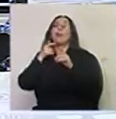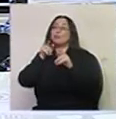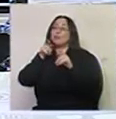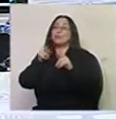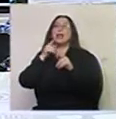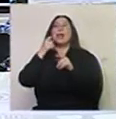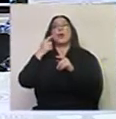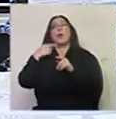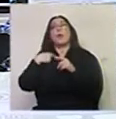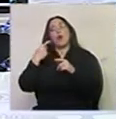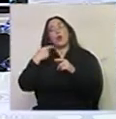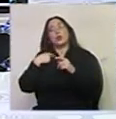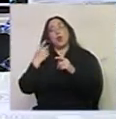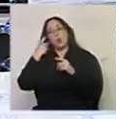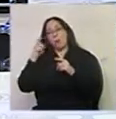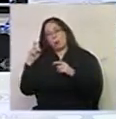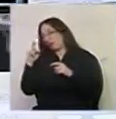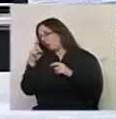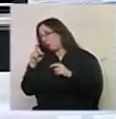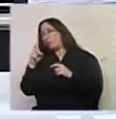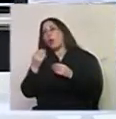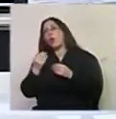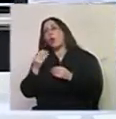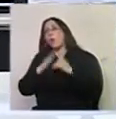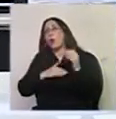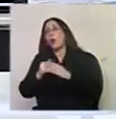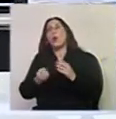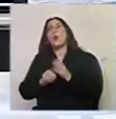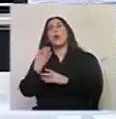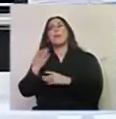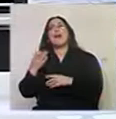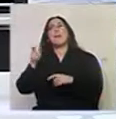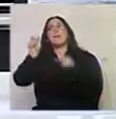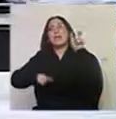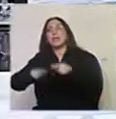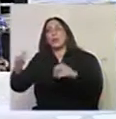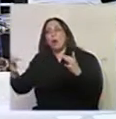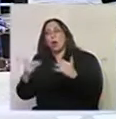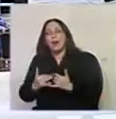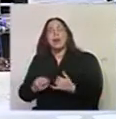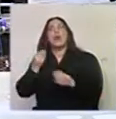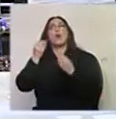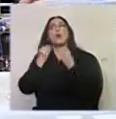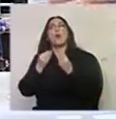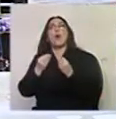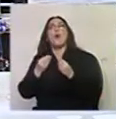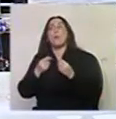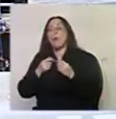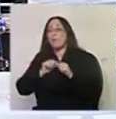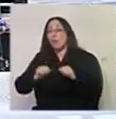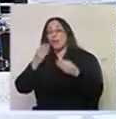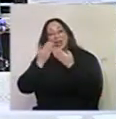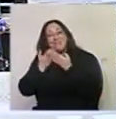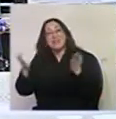obsesión que yo decía al comienzo, ¿no? ¿Cómo construimos nuevos públicos? ¿Cómo arrimamos cada vez más gente a este tipo de